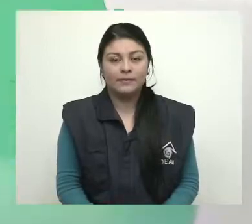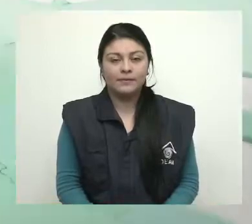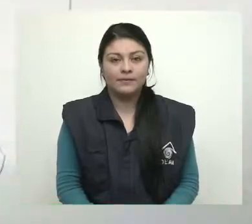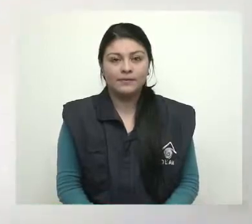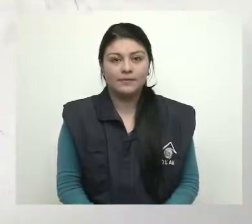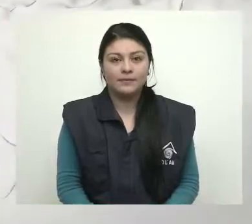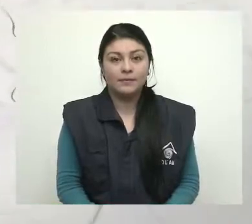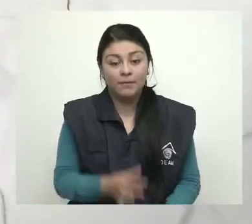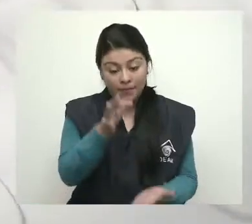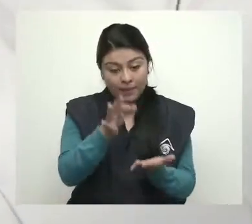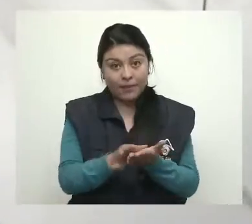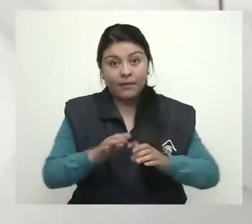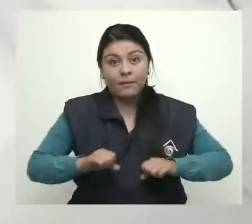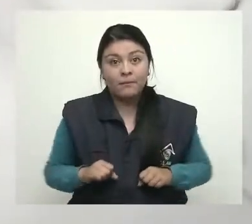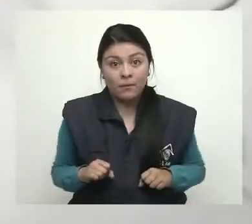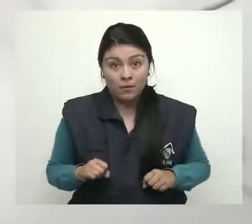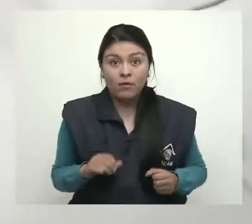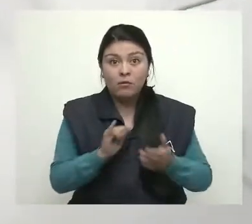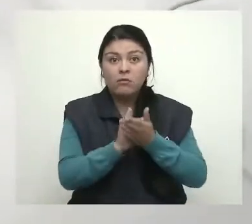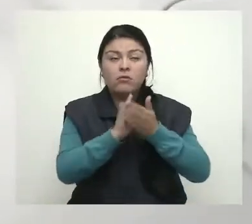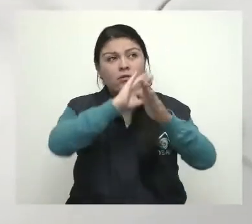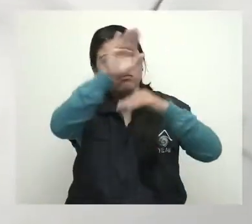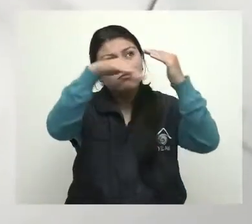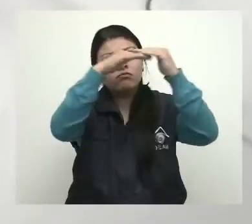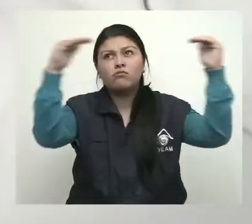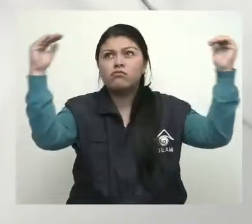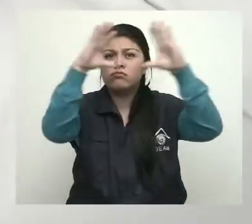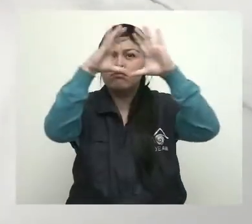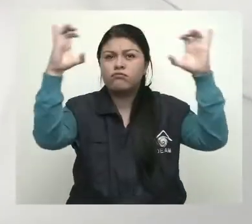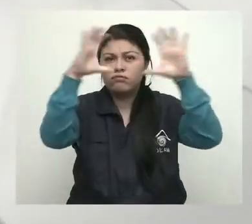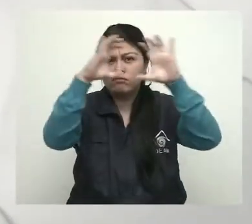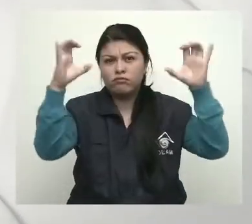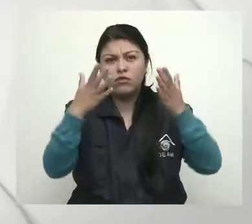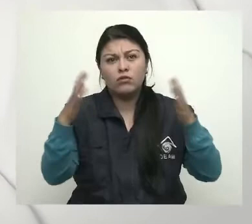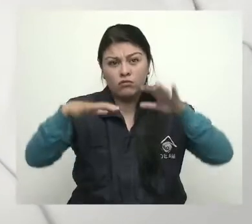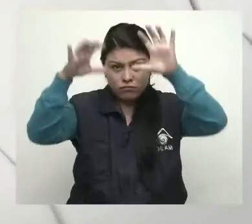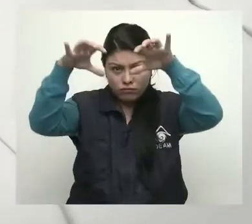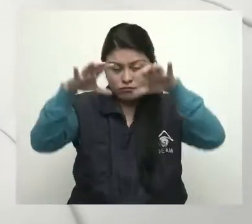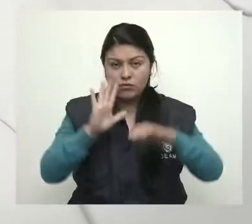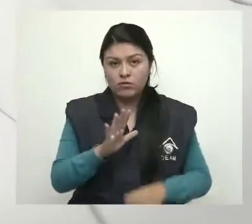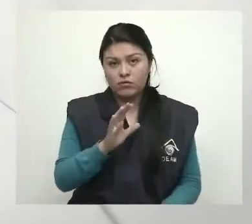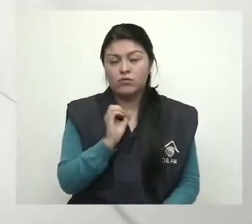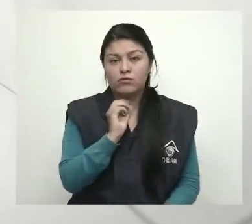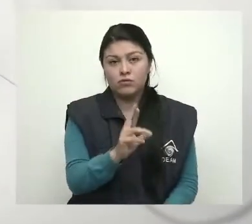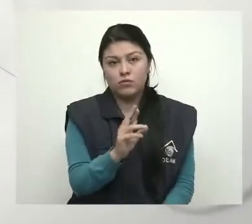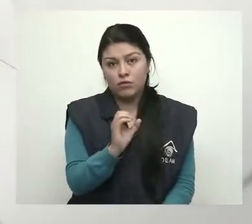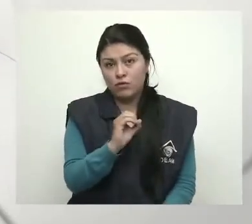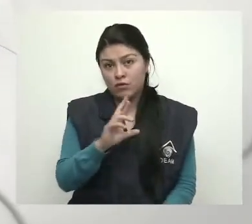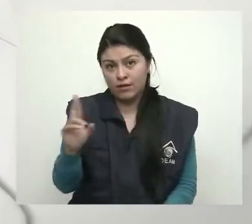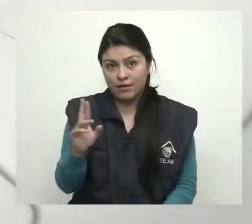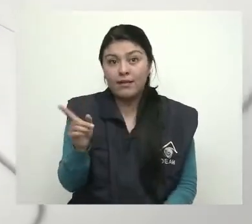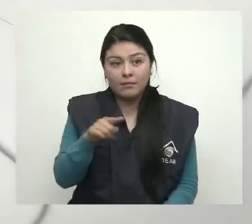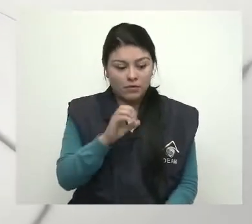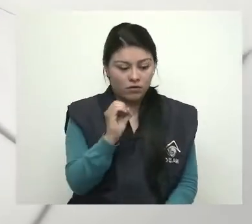La capital presenta cielos nublados con posibilidad de lluvias en el suroriente de la ciudad y nororiente de la sabana.